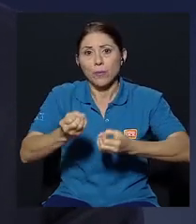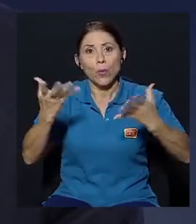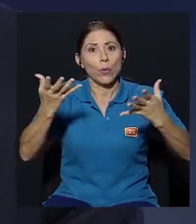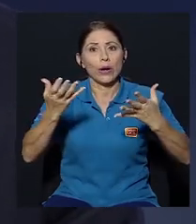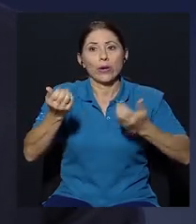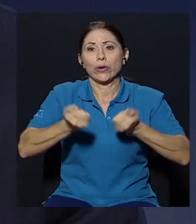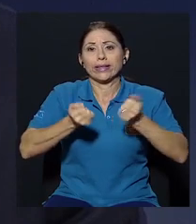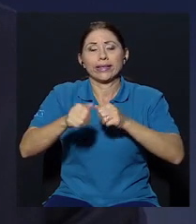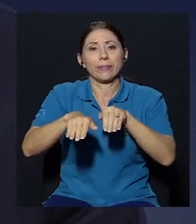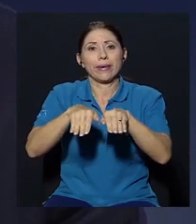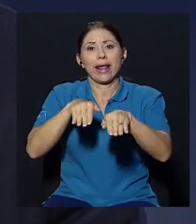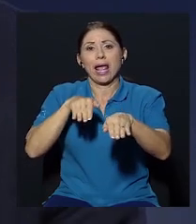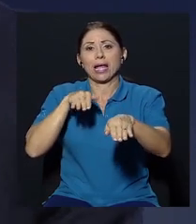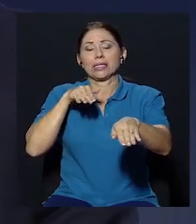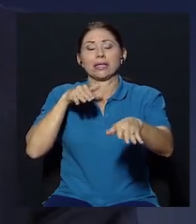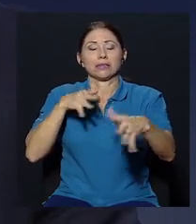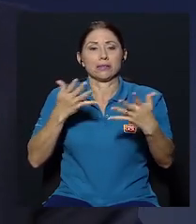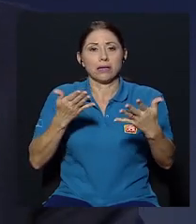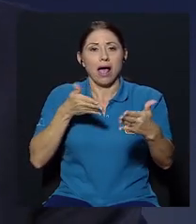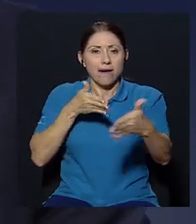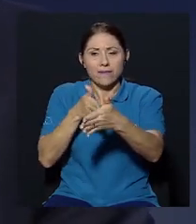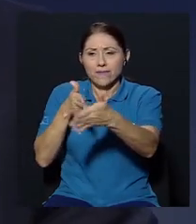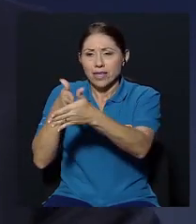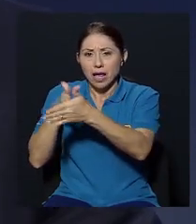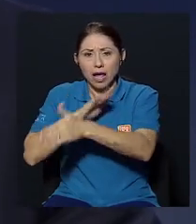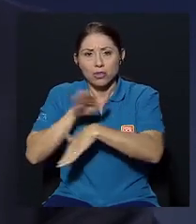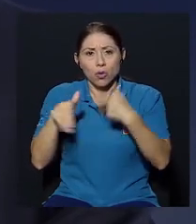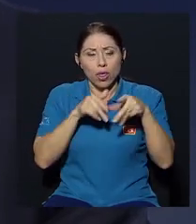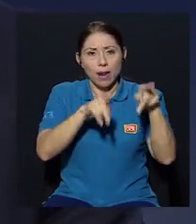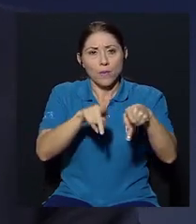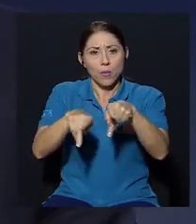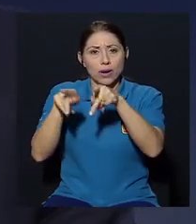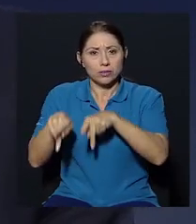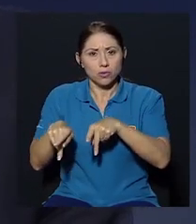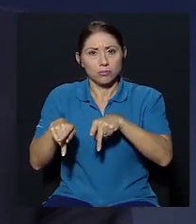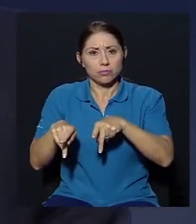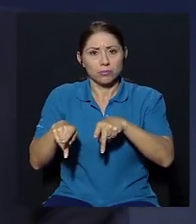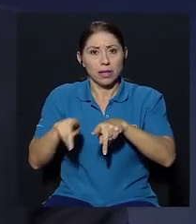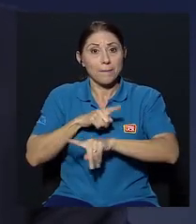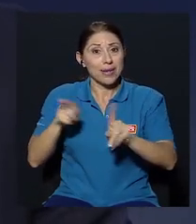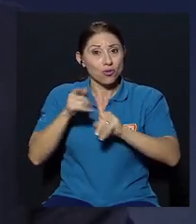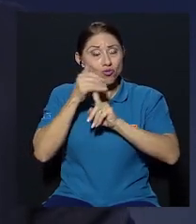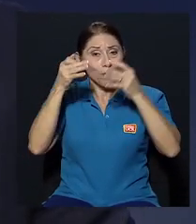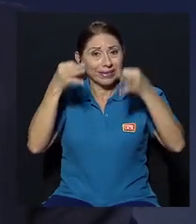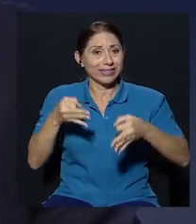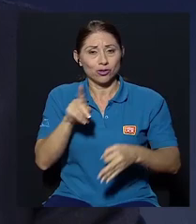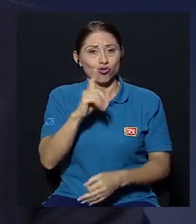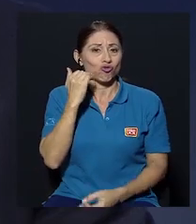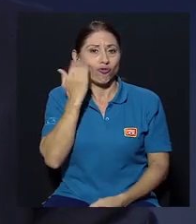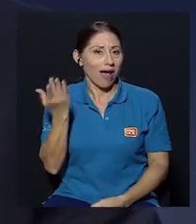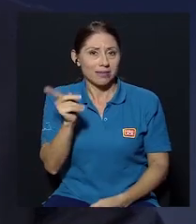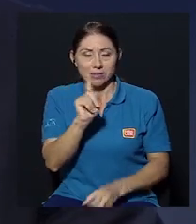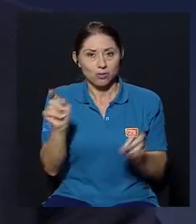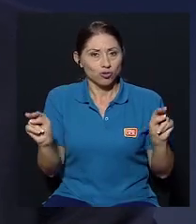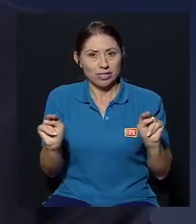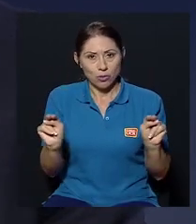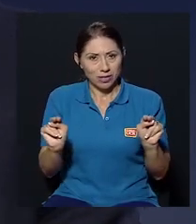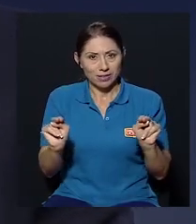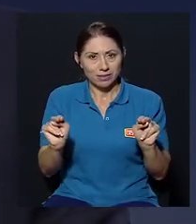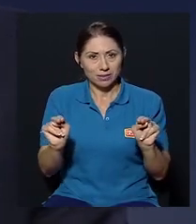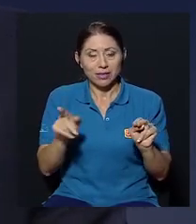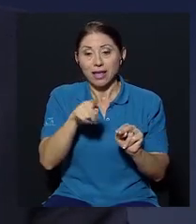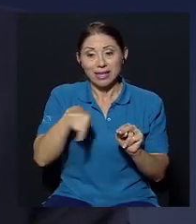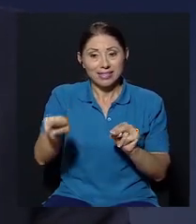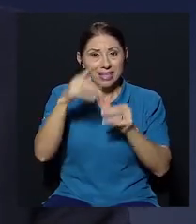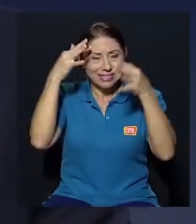transporte público y las presas para decirlo así son cosas que afectan a toda la población y las decisiones no son fáciles